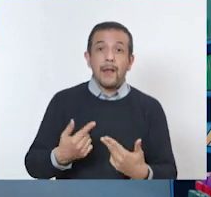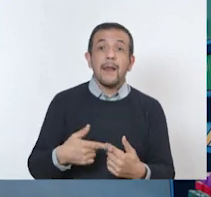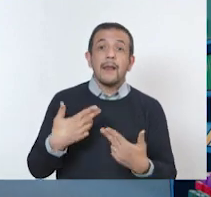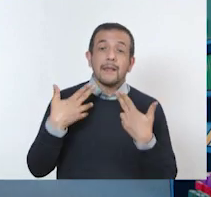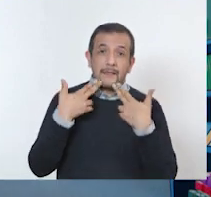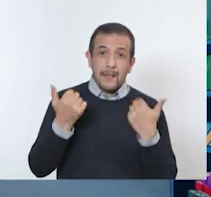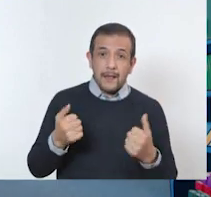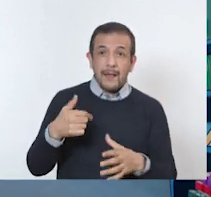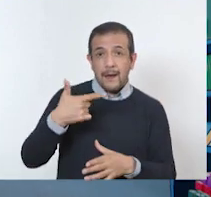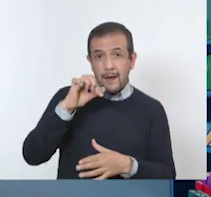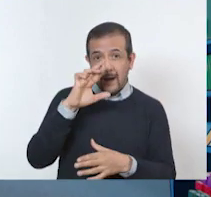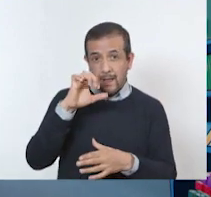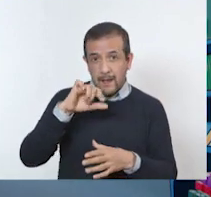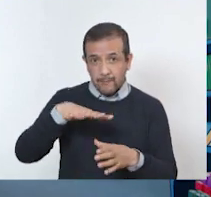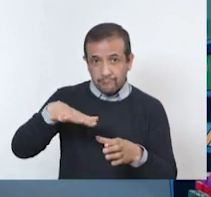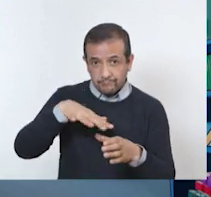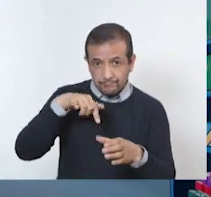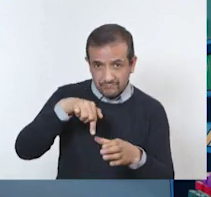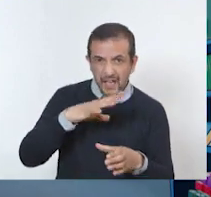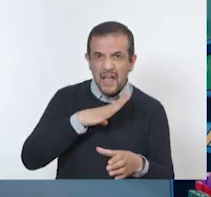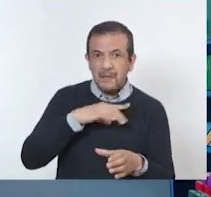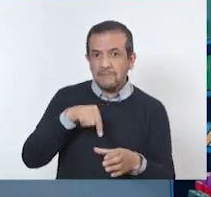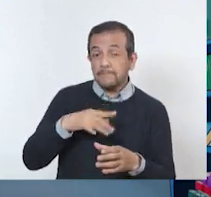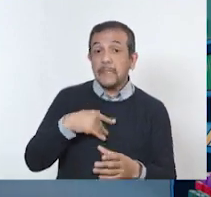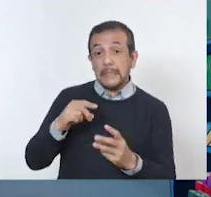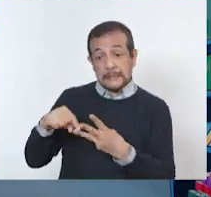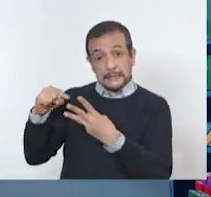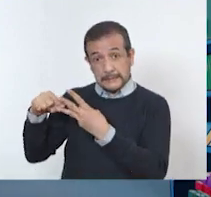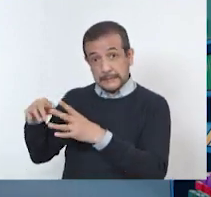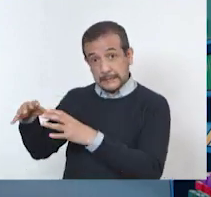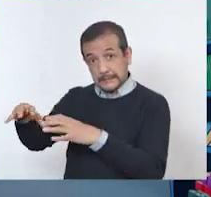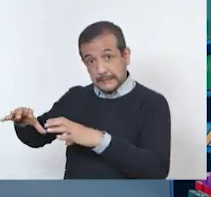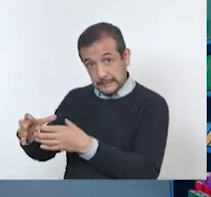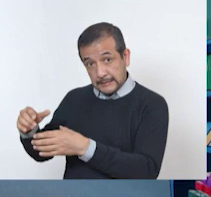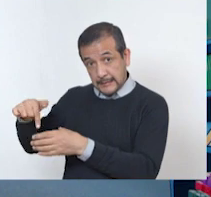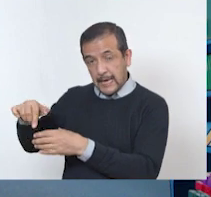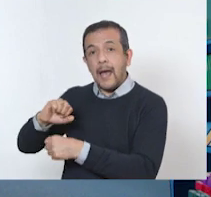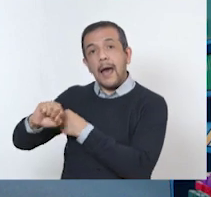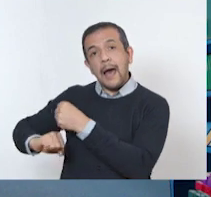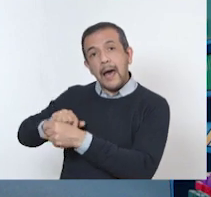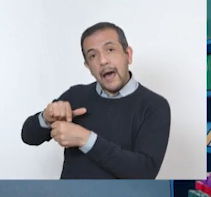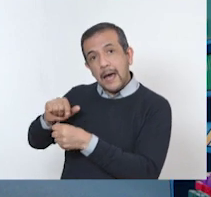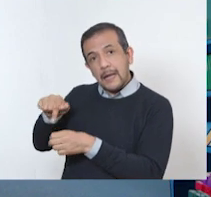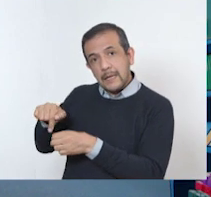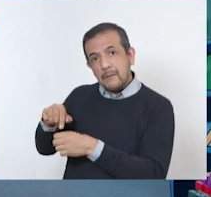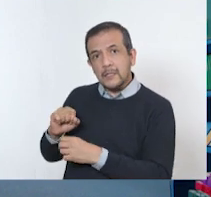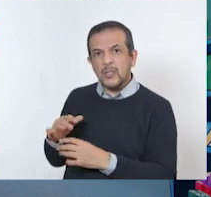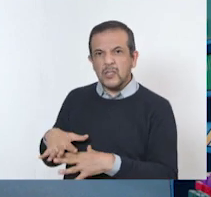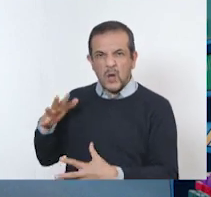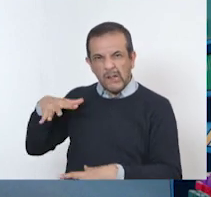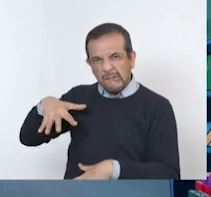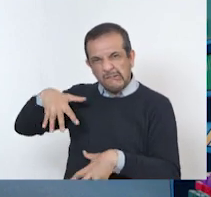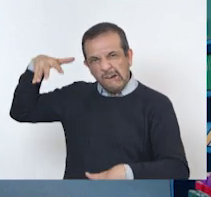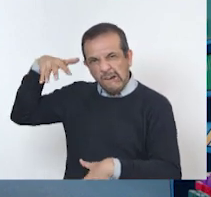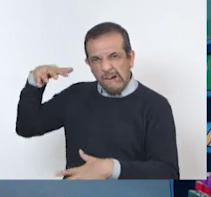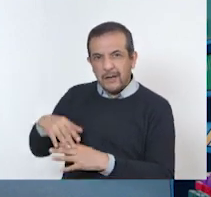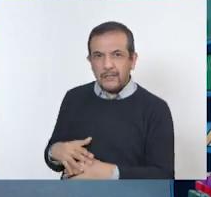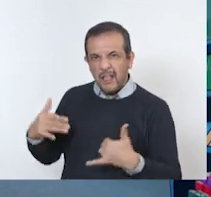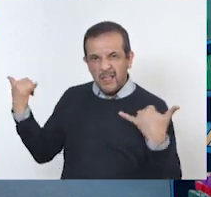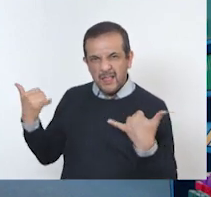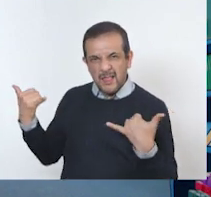qué animales están en las granjas. Y finalmente, la tercera clasificación son los animales salvajes.